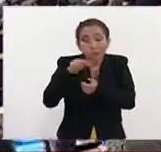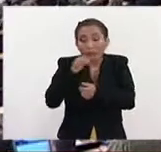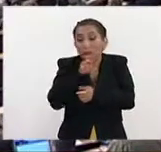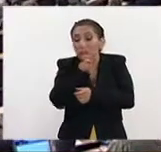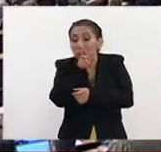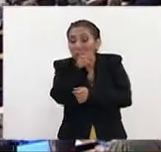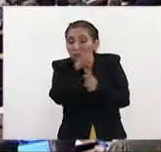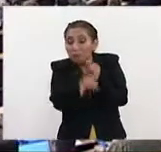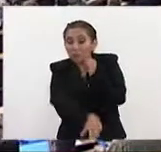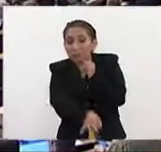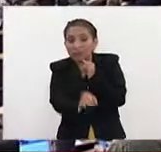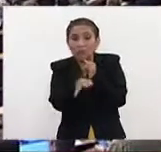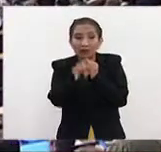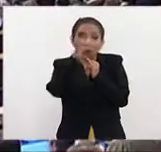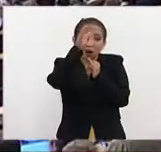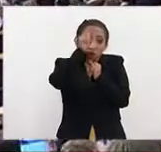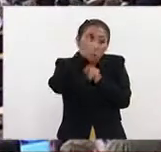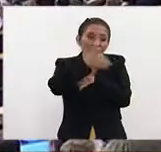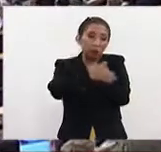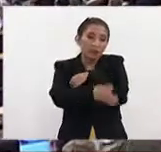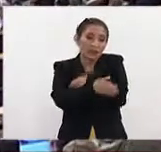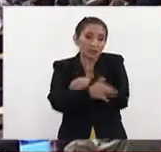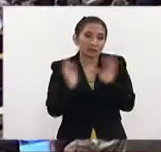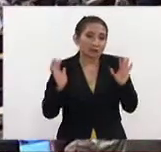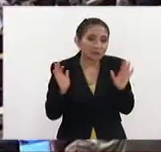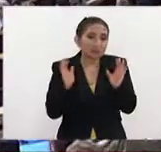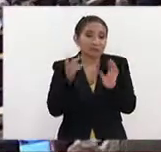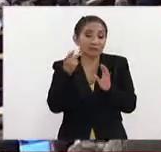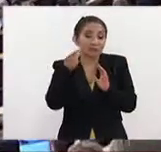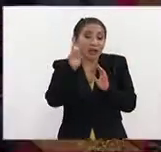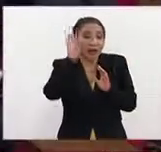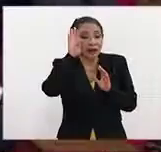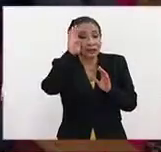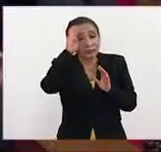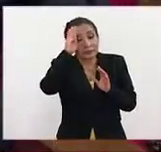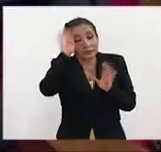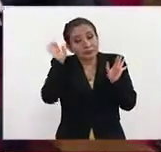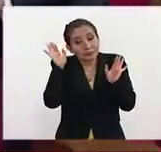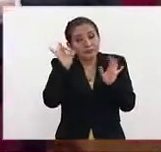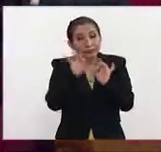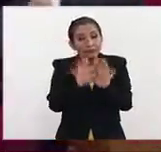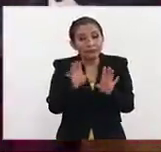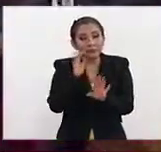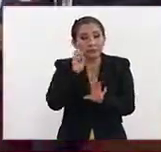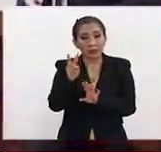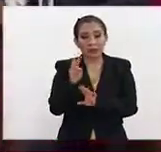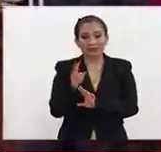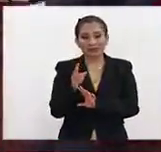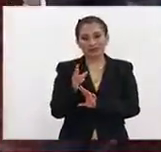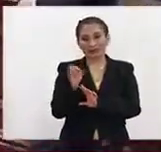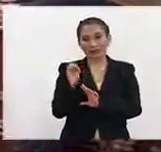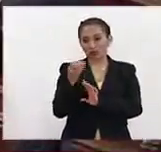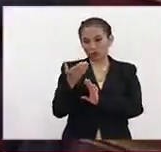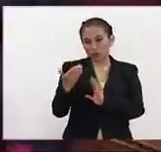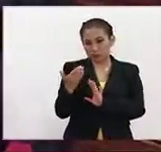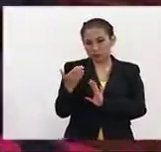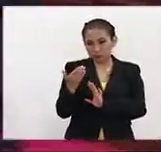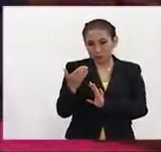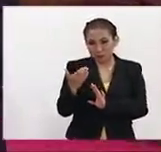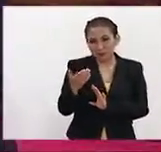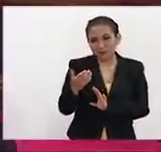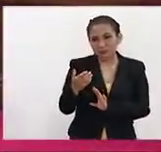solución temporal del problema. Pero esperamos que la gestión no sea como la del día 1 de octubre, en la que